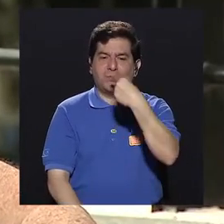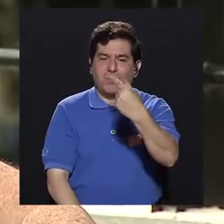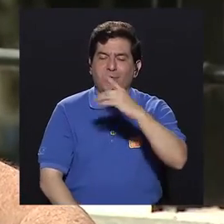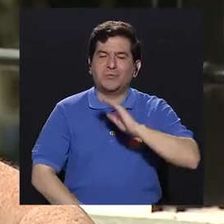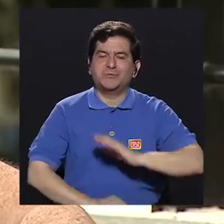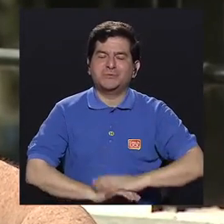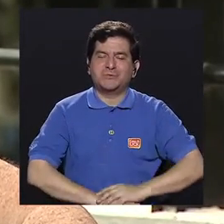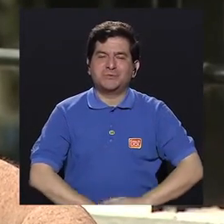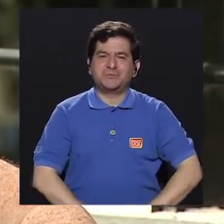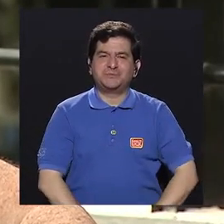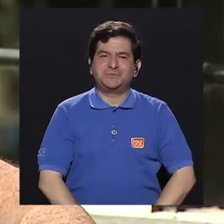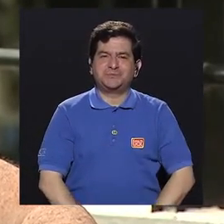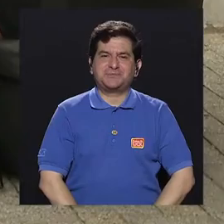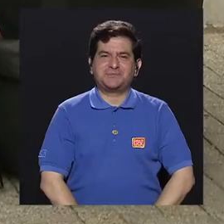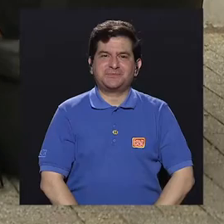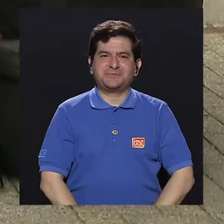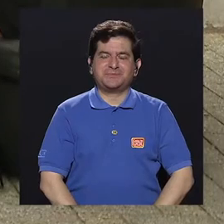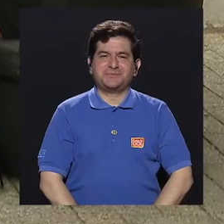gusto.